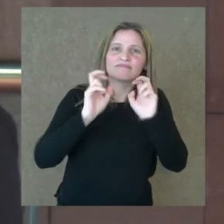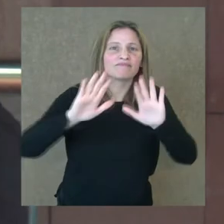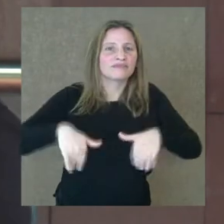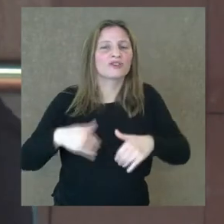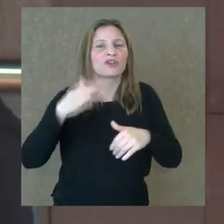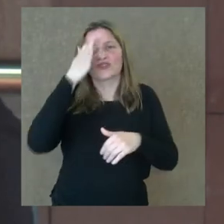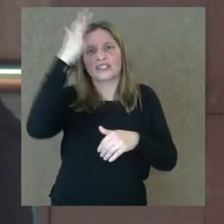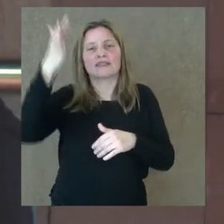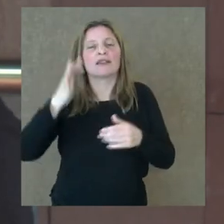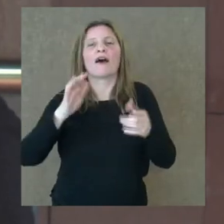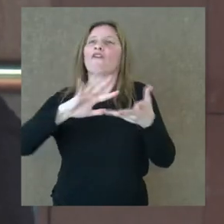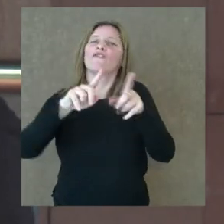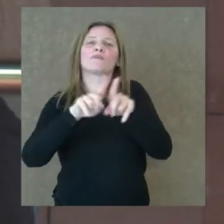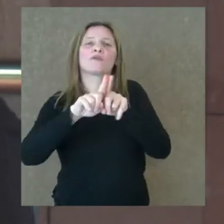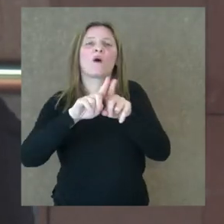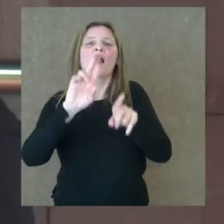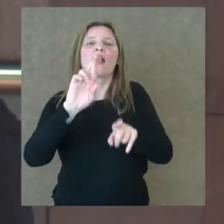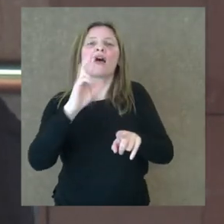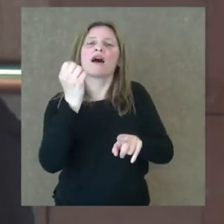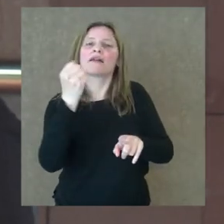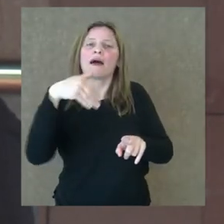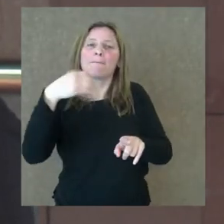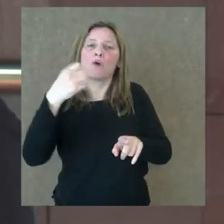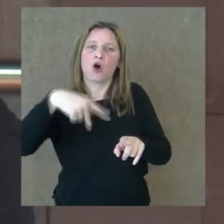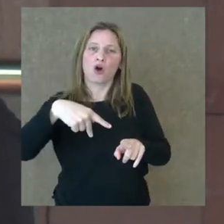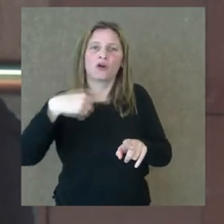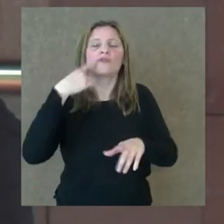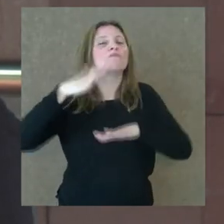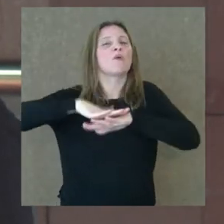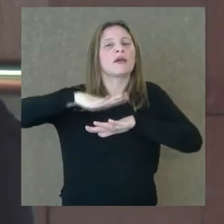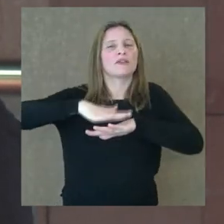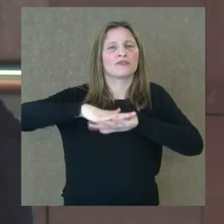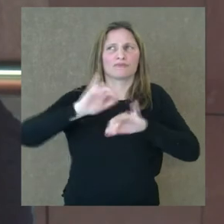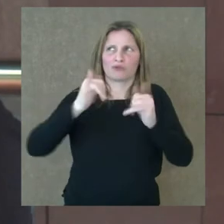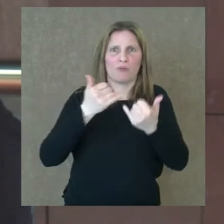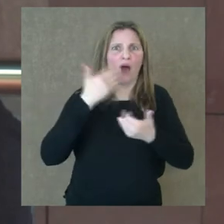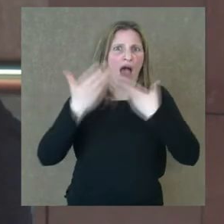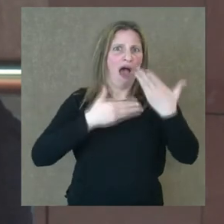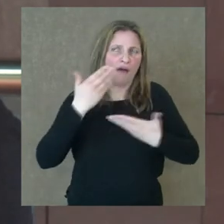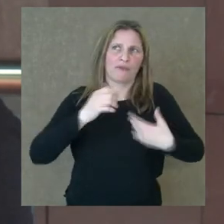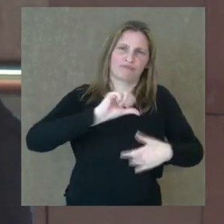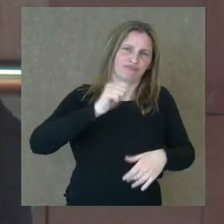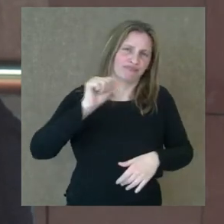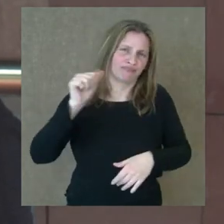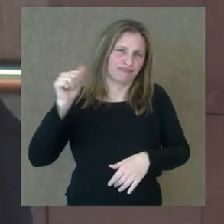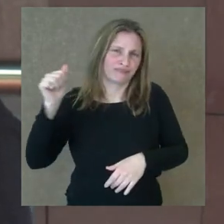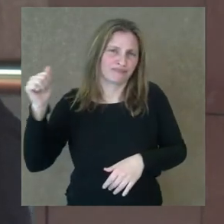Ramó le pasó lo mismo. En un momento de su vida, luego de grandes éxitos a nivel